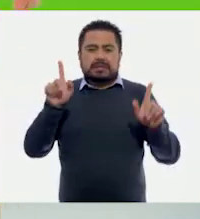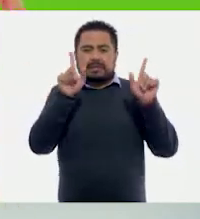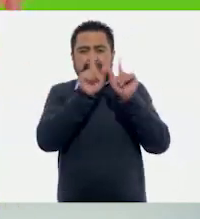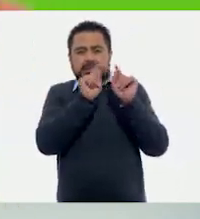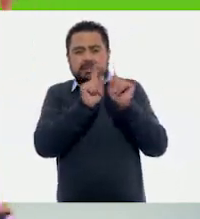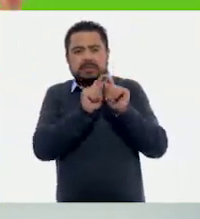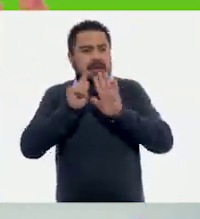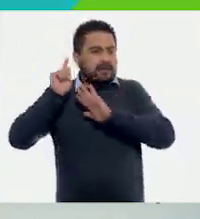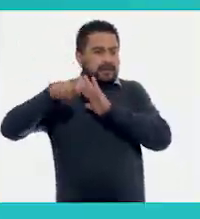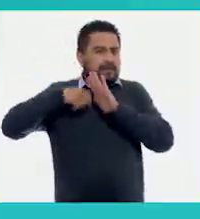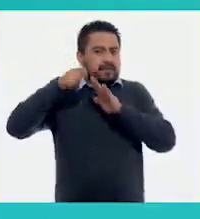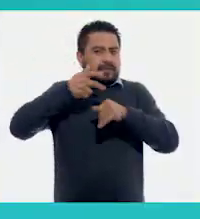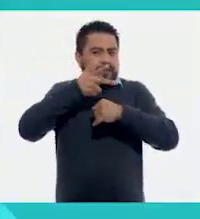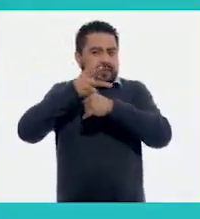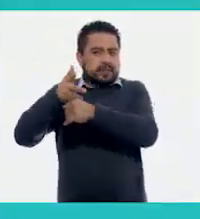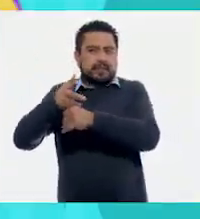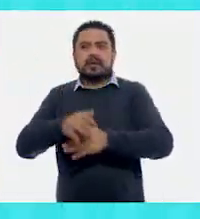video!